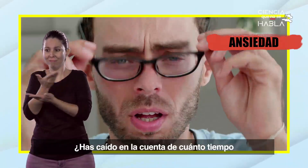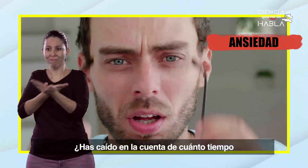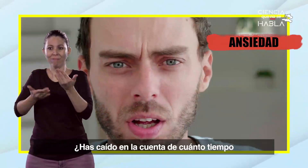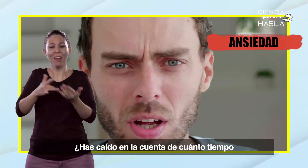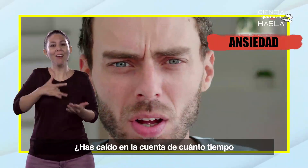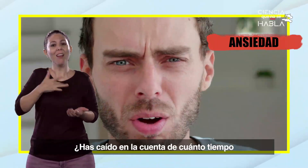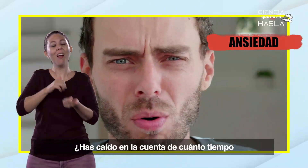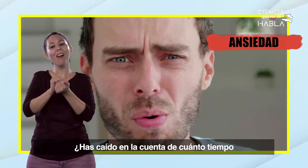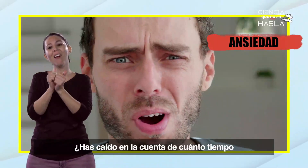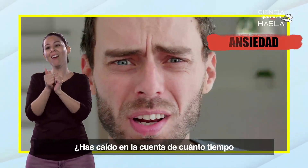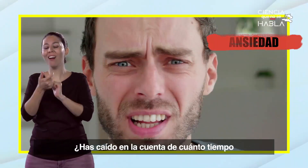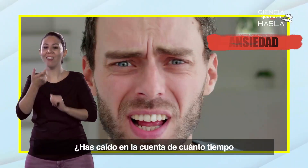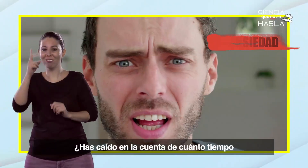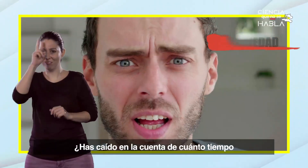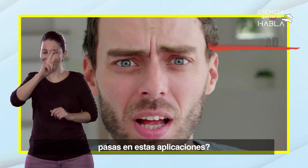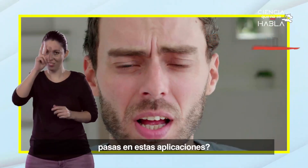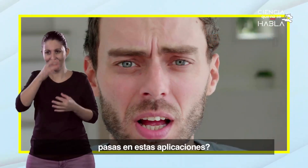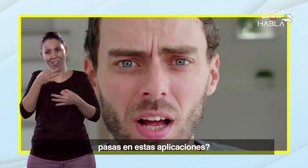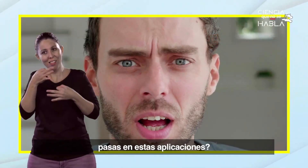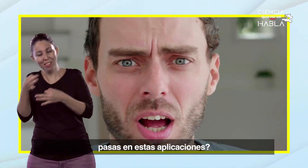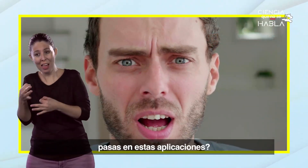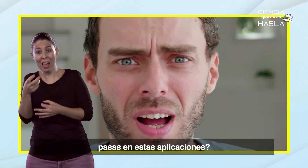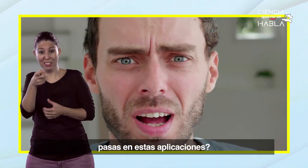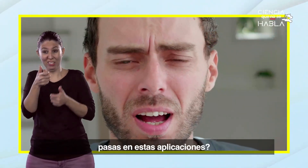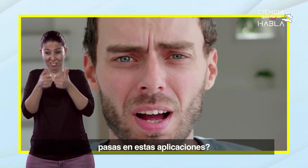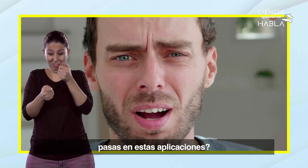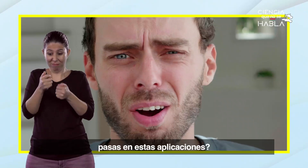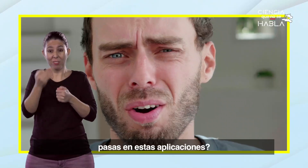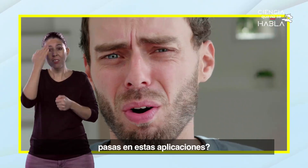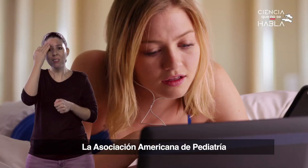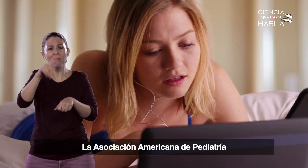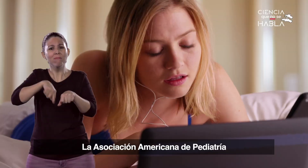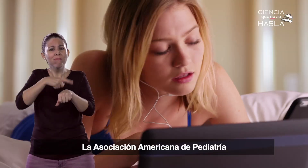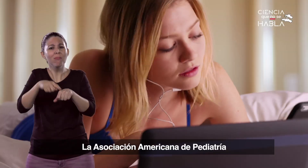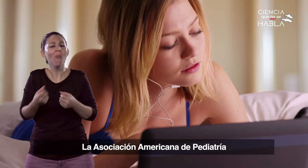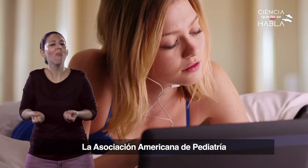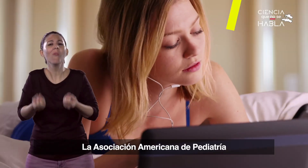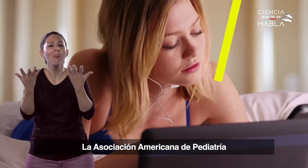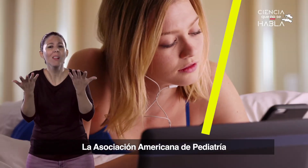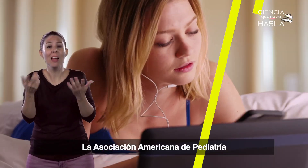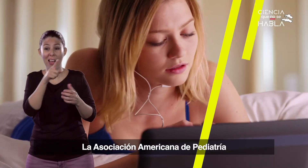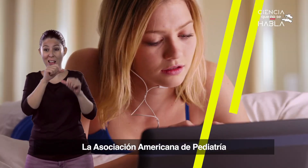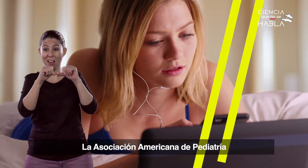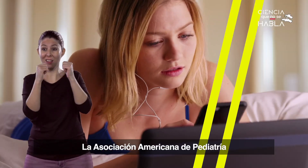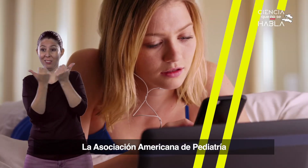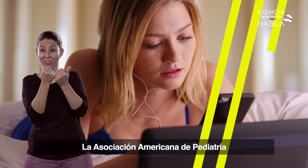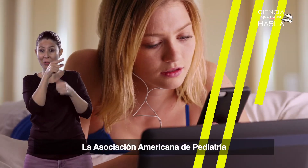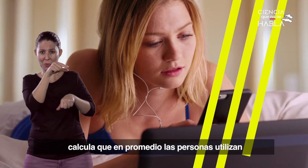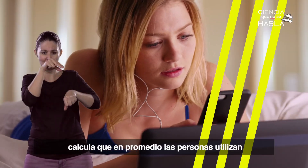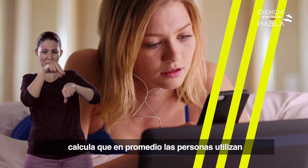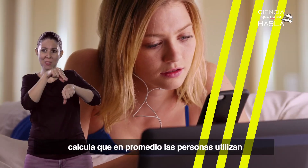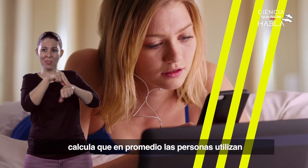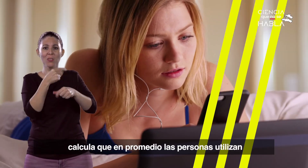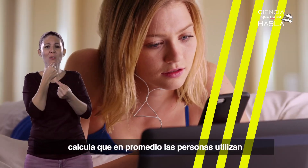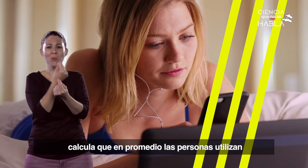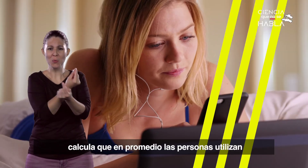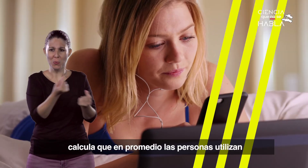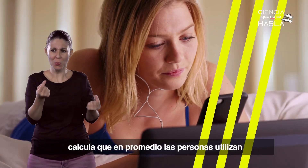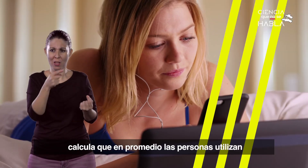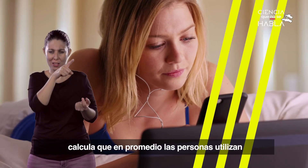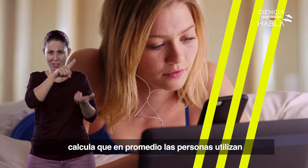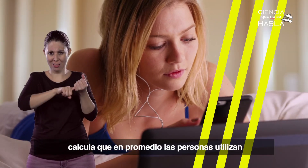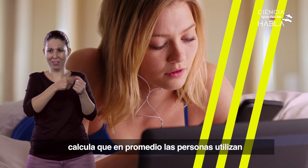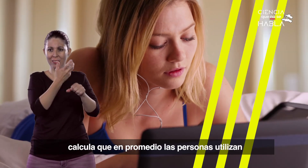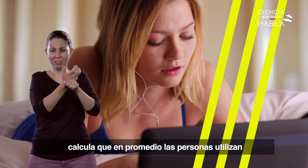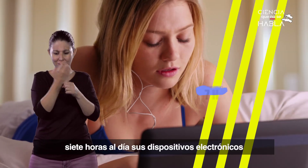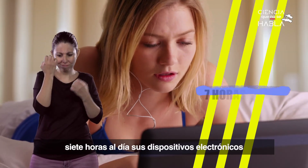¿Has caído en la cuenta de cuánto tiempo pasas en estas aplicaciones? La Asociación Americana de Pediatría calcula que en promedio las